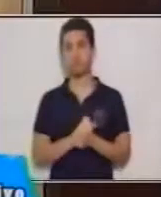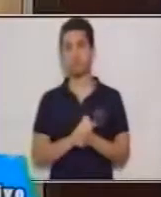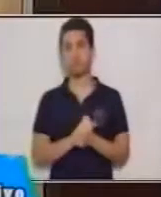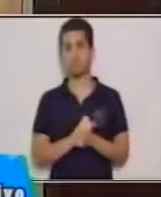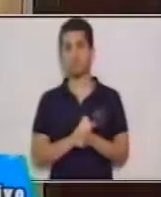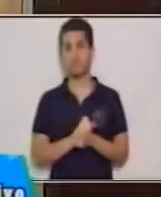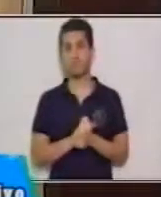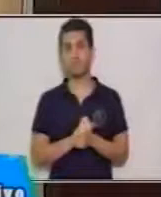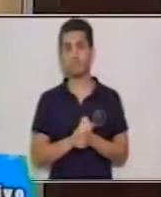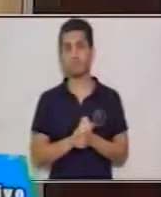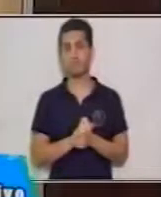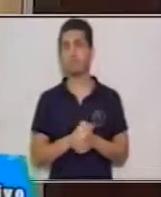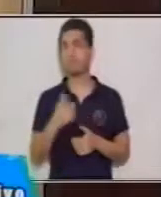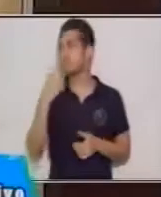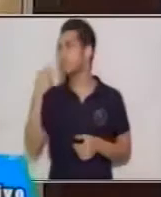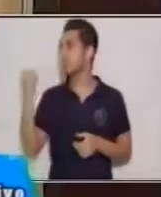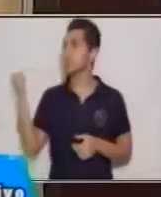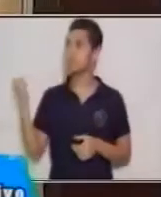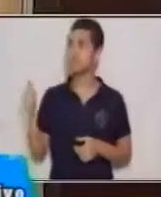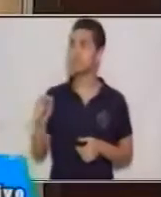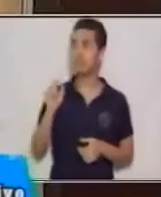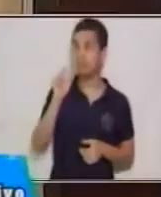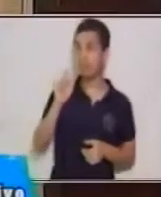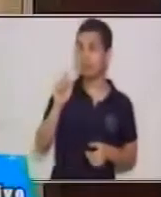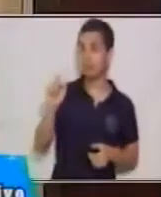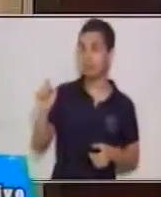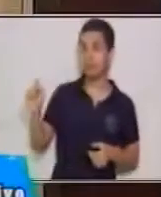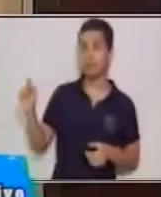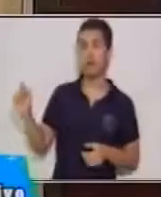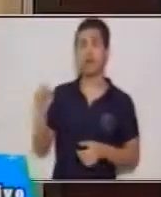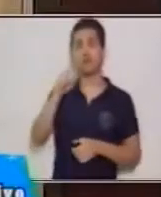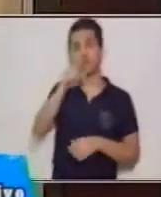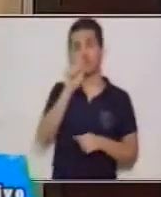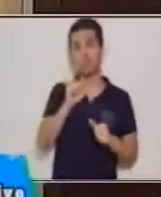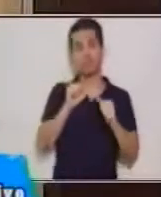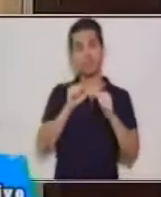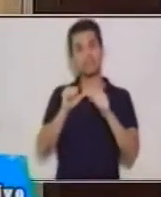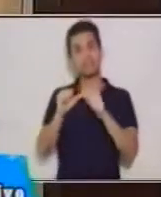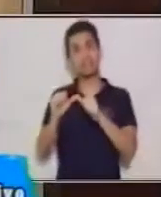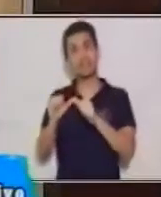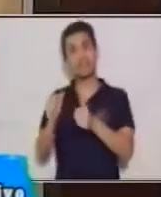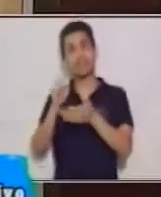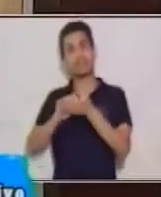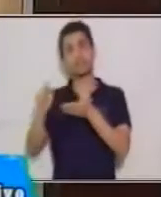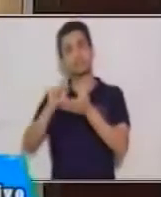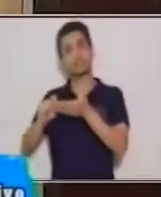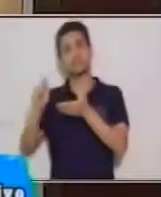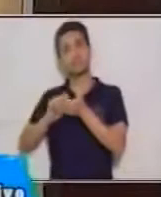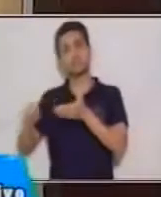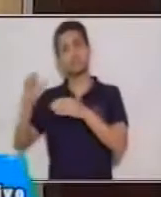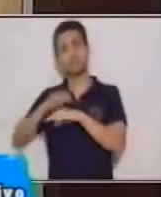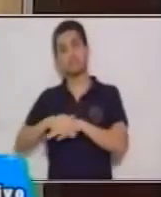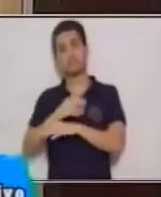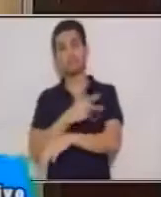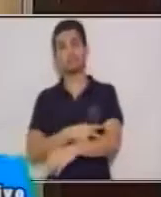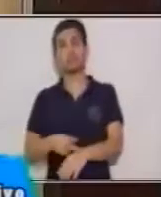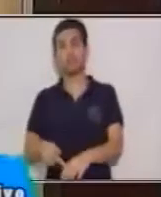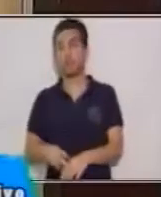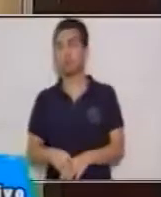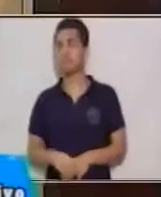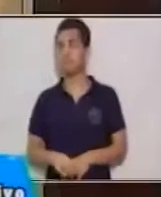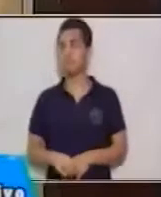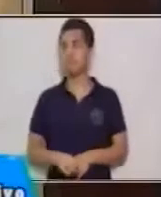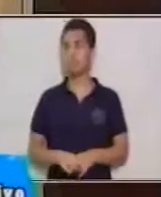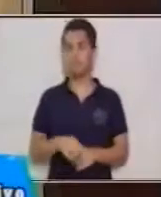Ustedes ven que hay unos puntitos. Usted puede continuar la historia de este cuento. Como puede ser